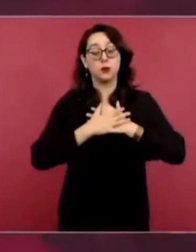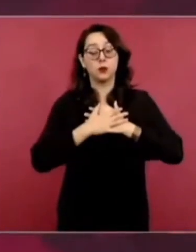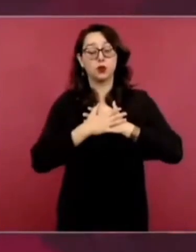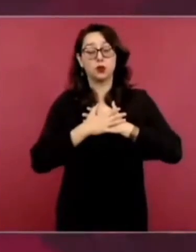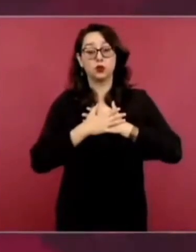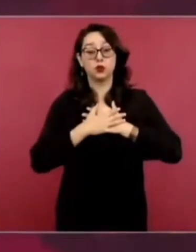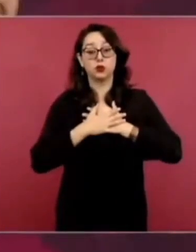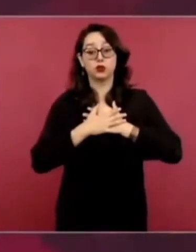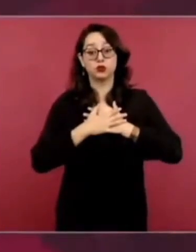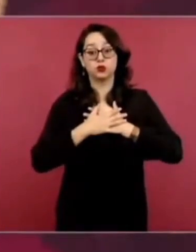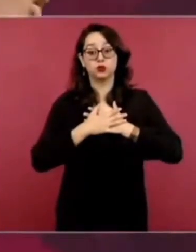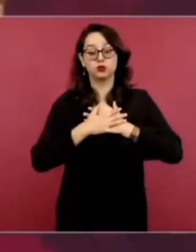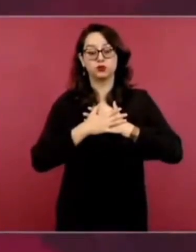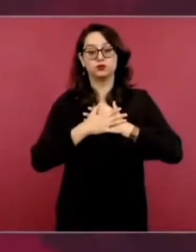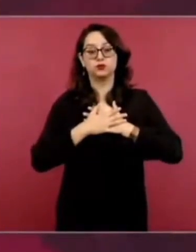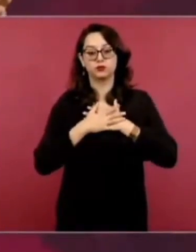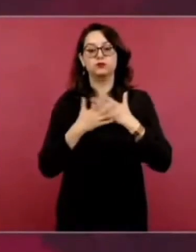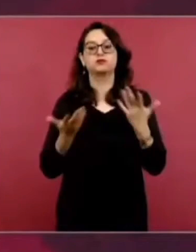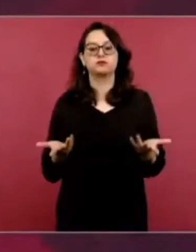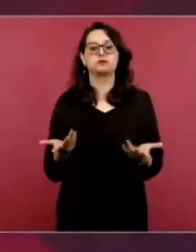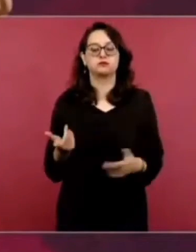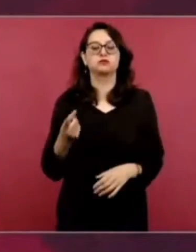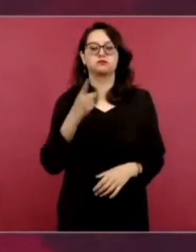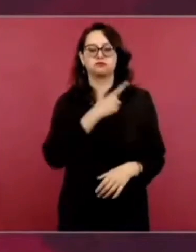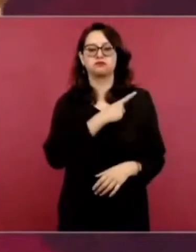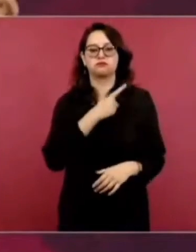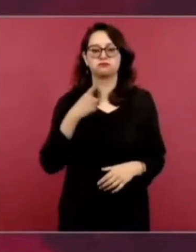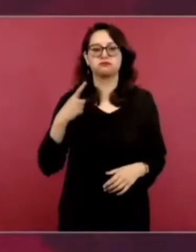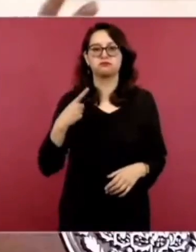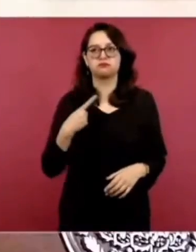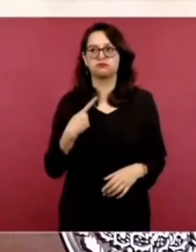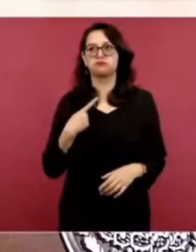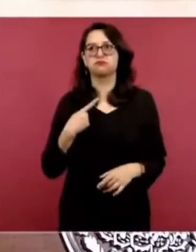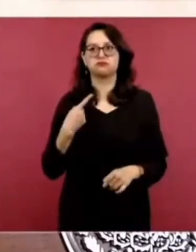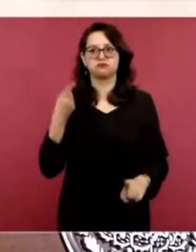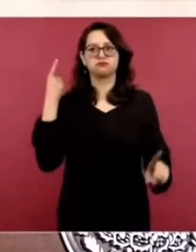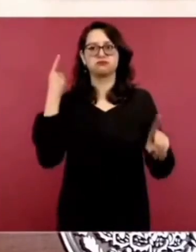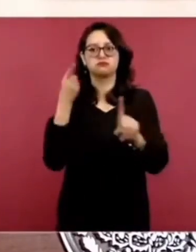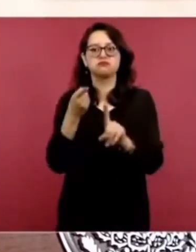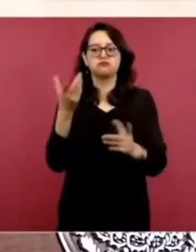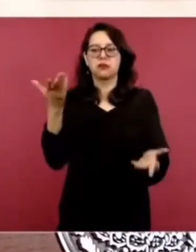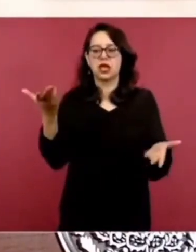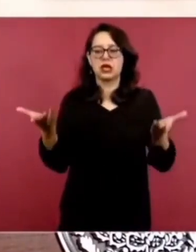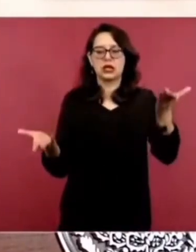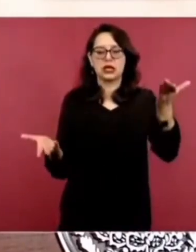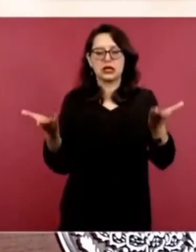hay que buscar la conciliación